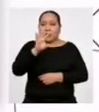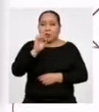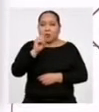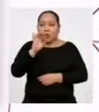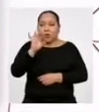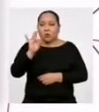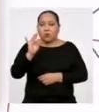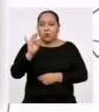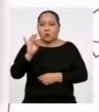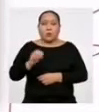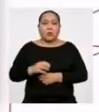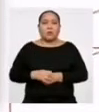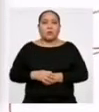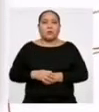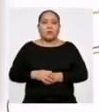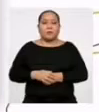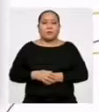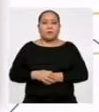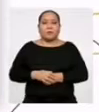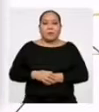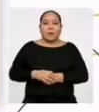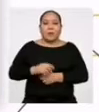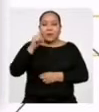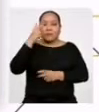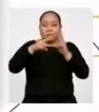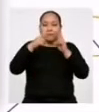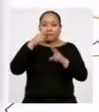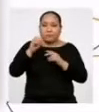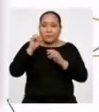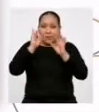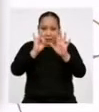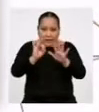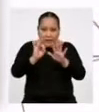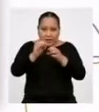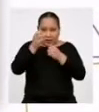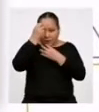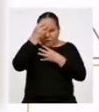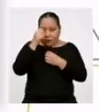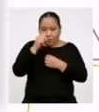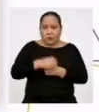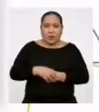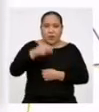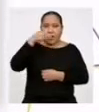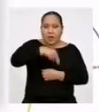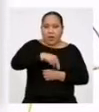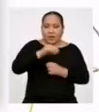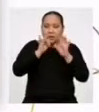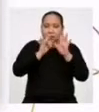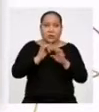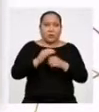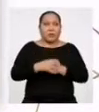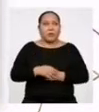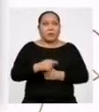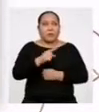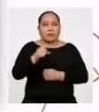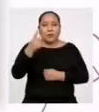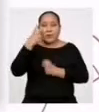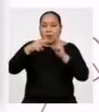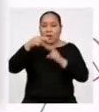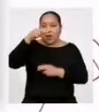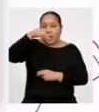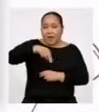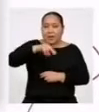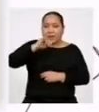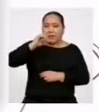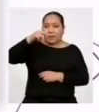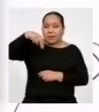Para este ejemplo Vemos que hay 7 datos Es decir, N es igual a 7 Como N es